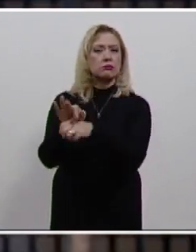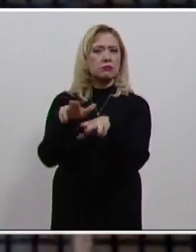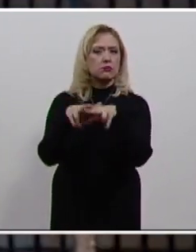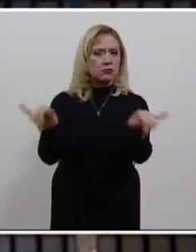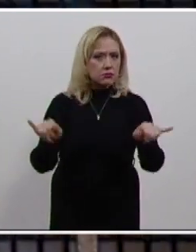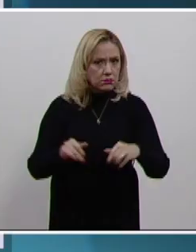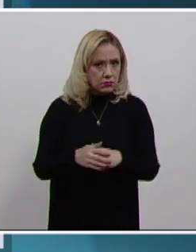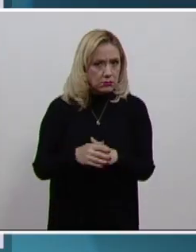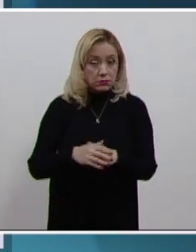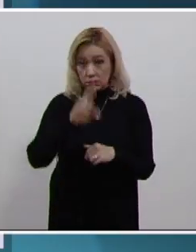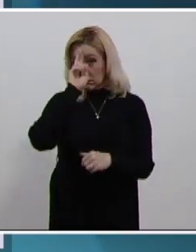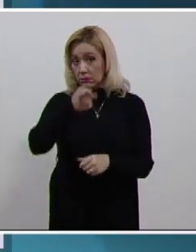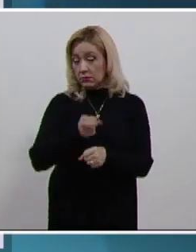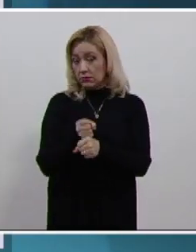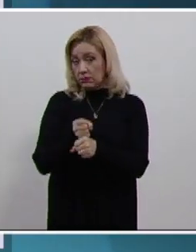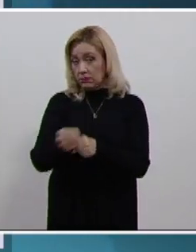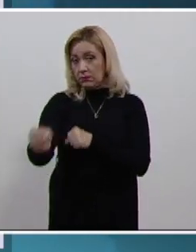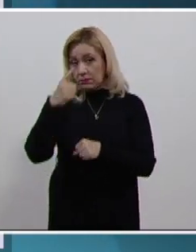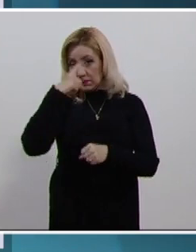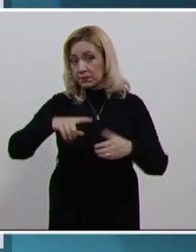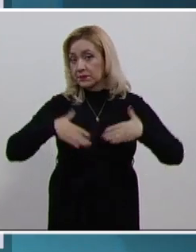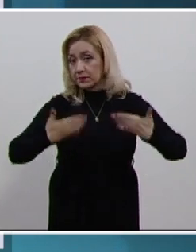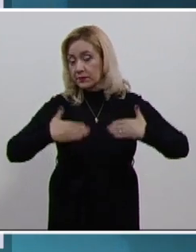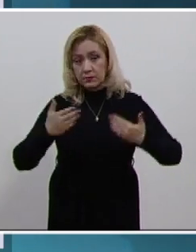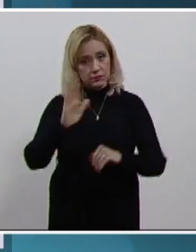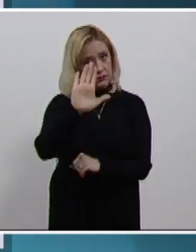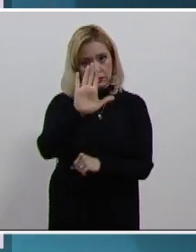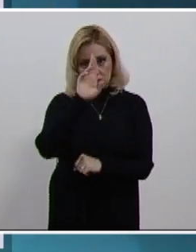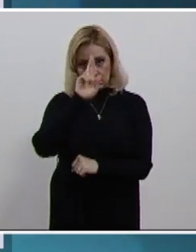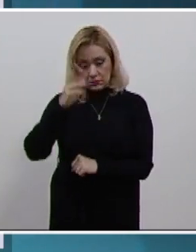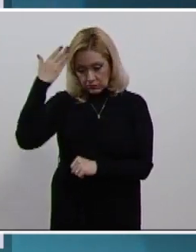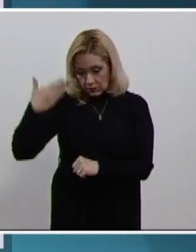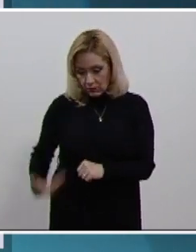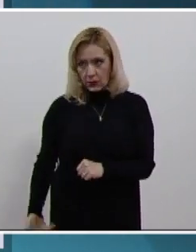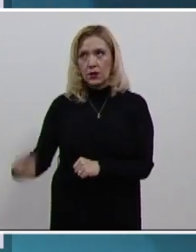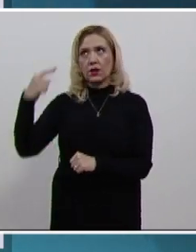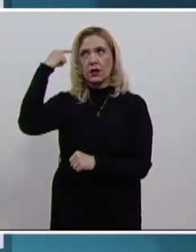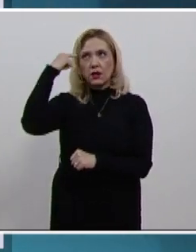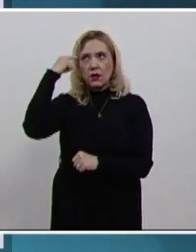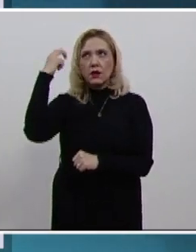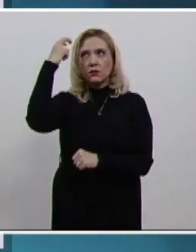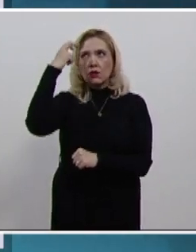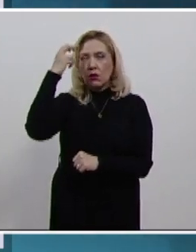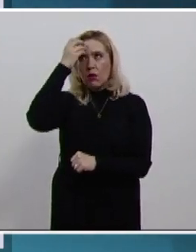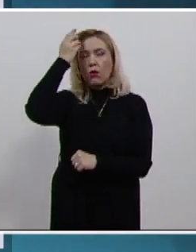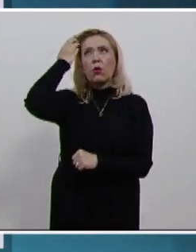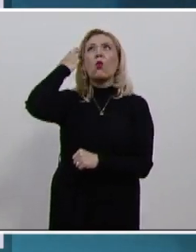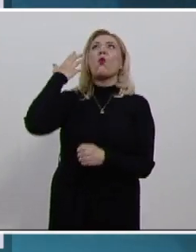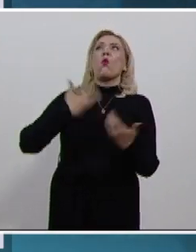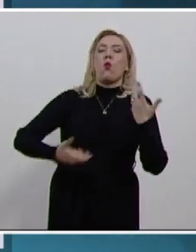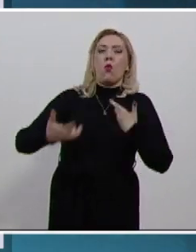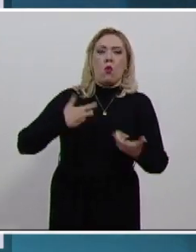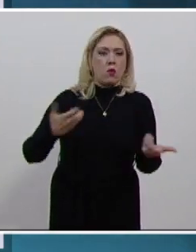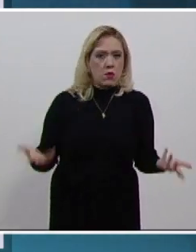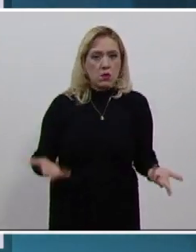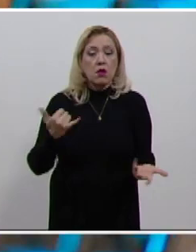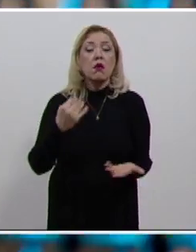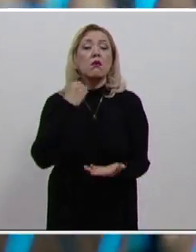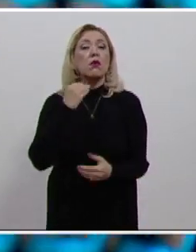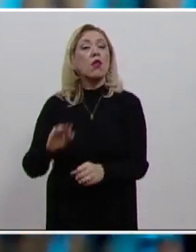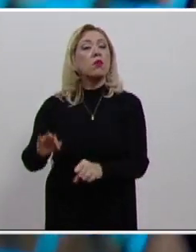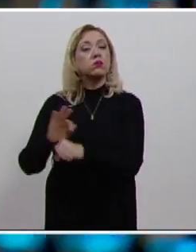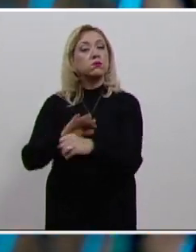prohibición de la tortura, que garantiza su integridad personal, física y psíquica, mientras que el derecho a la defensa en materia penal regula